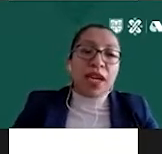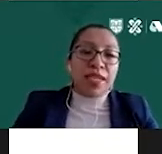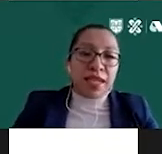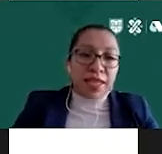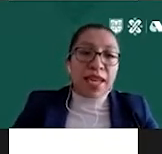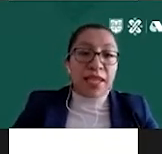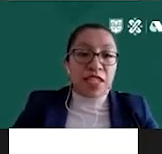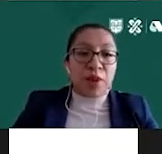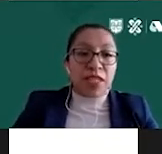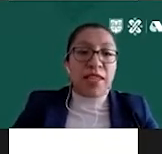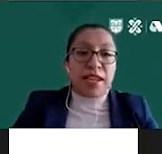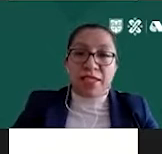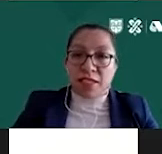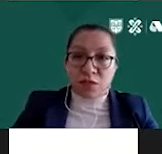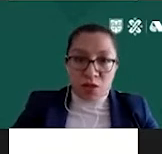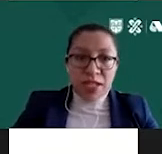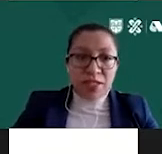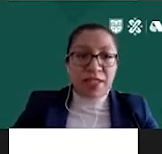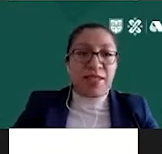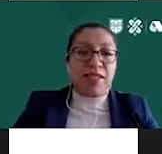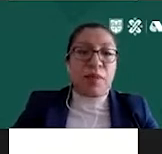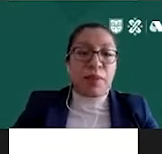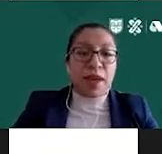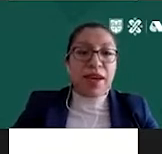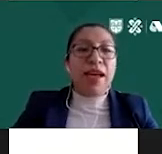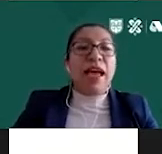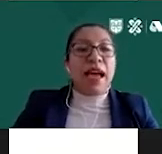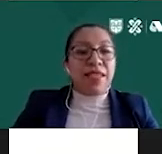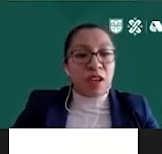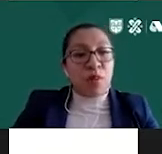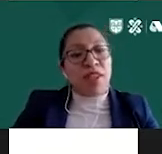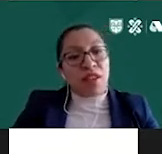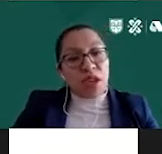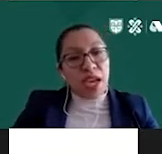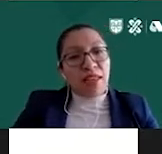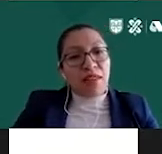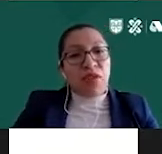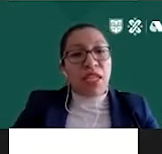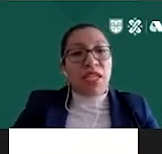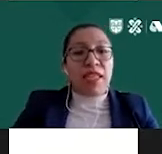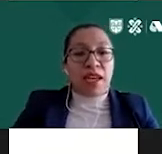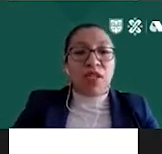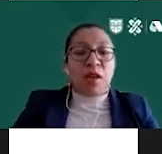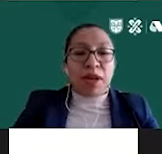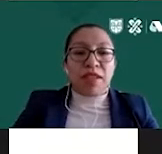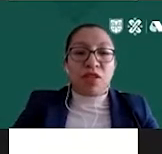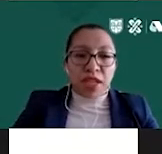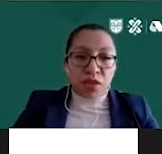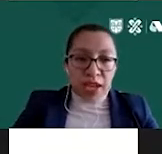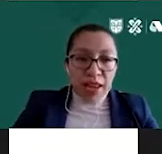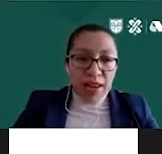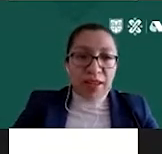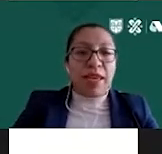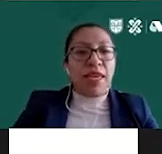contribuir a la excelencia y transparencia de las instituciones de asistencia privada, así como identificar y difundir indicadores de impacto